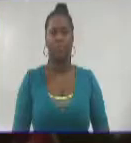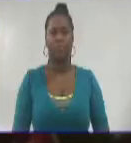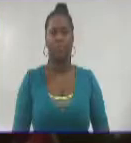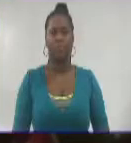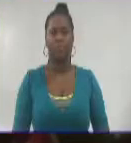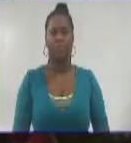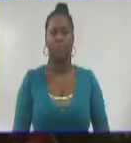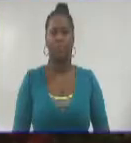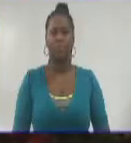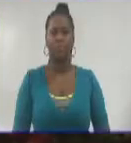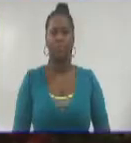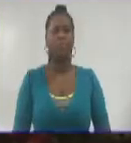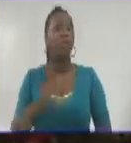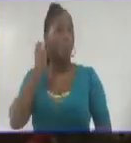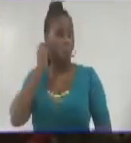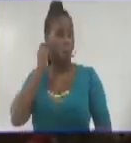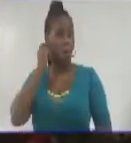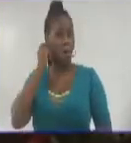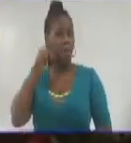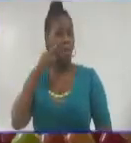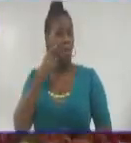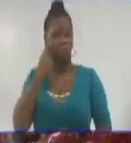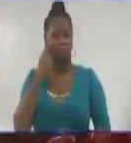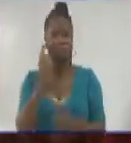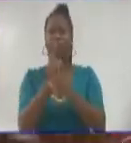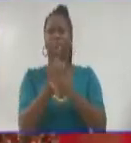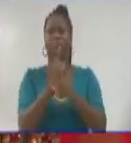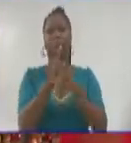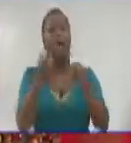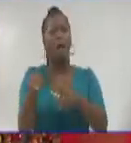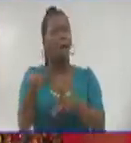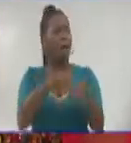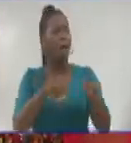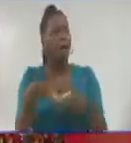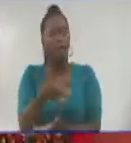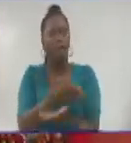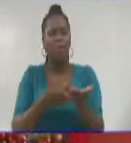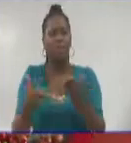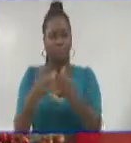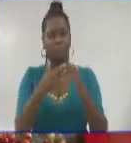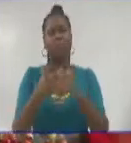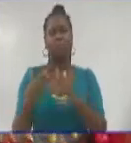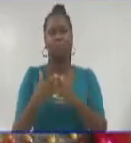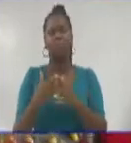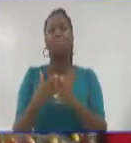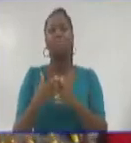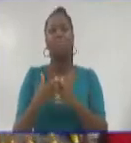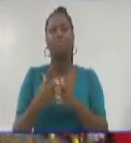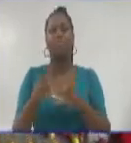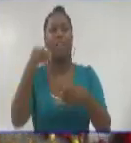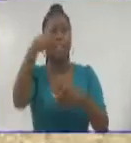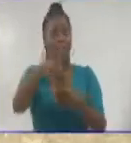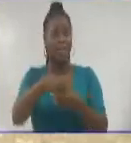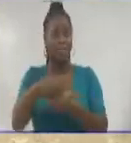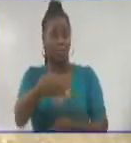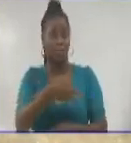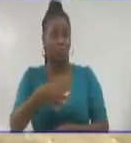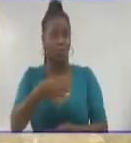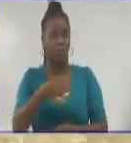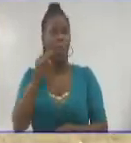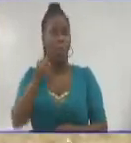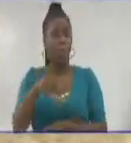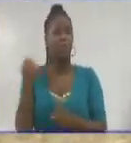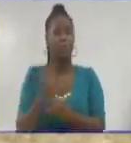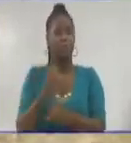A Arletis no es difícil encontrarla junto a sus electores en la principal actividad económica que se realiza en su demarcación, tarea